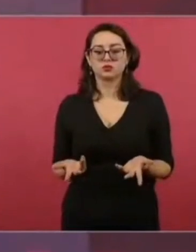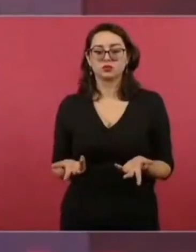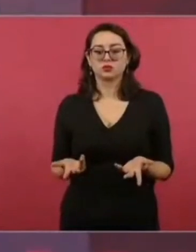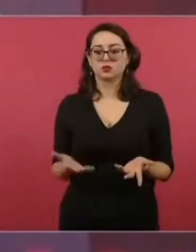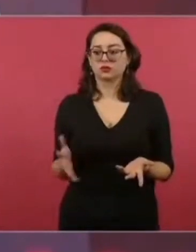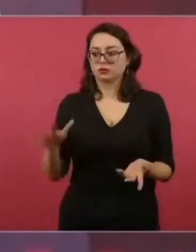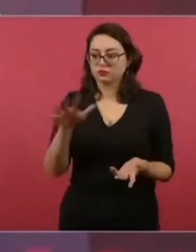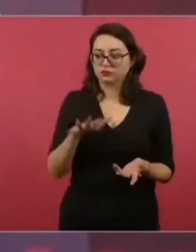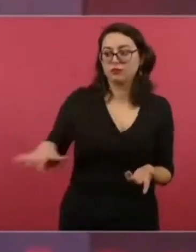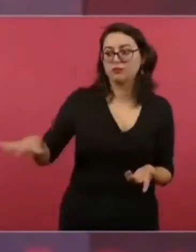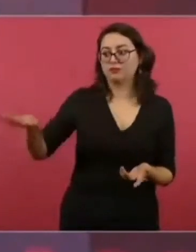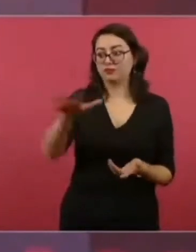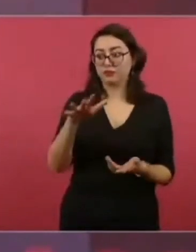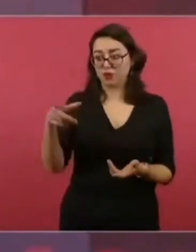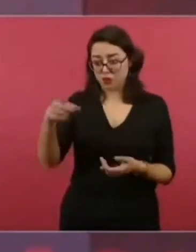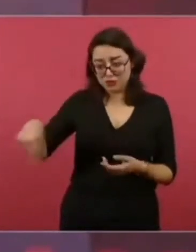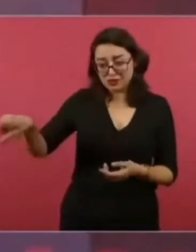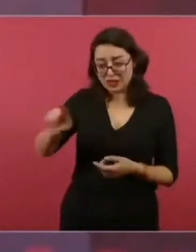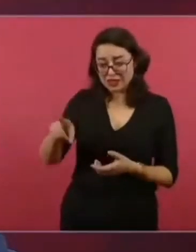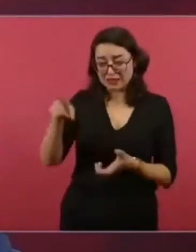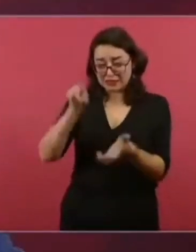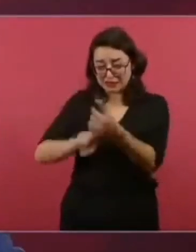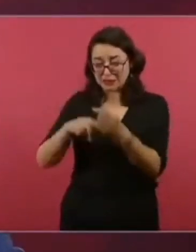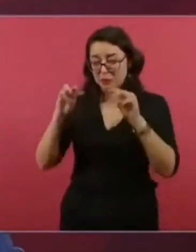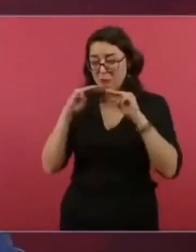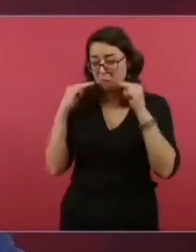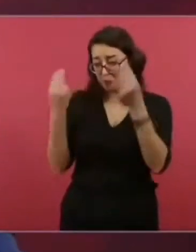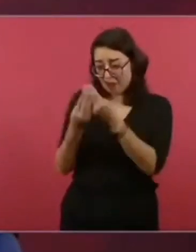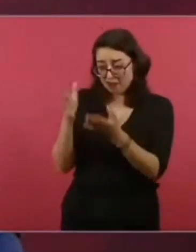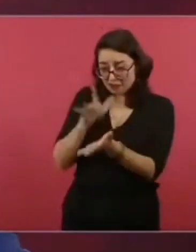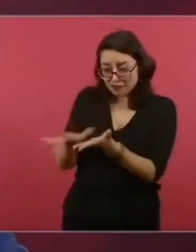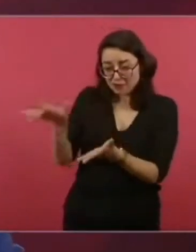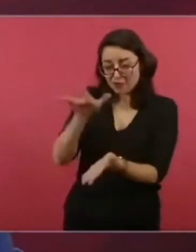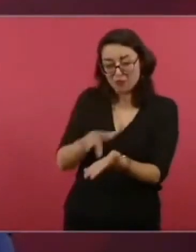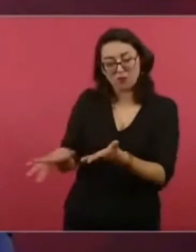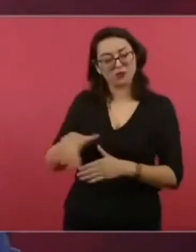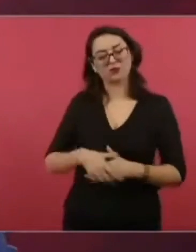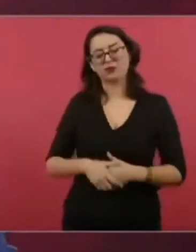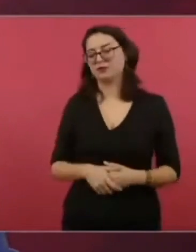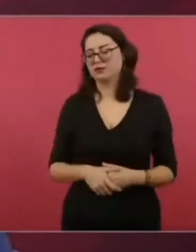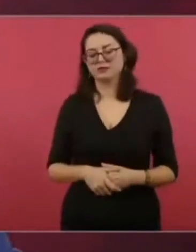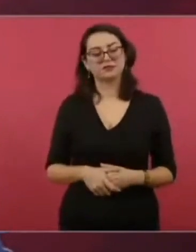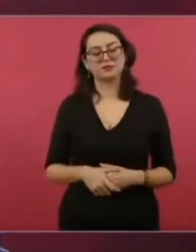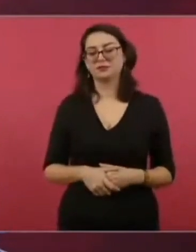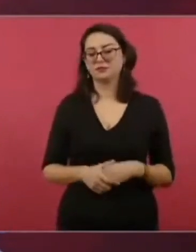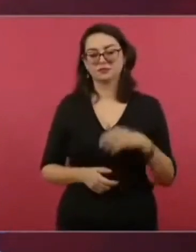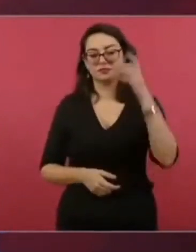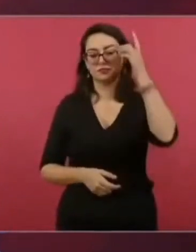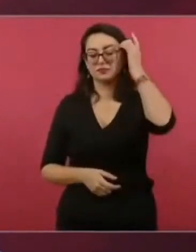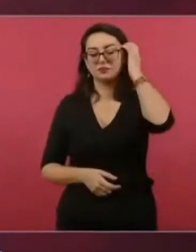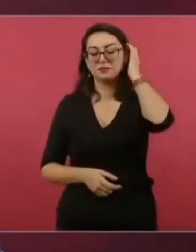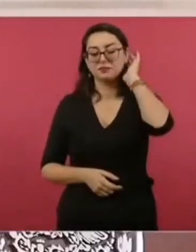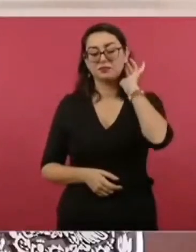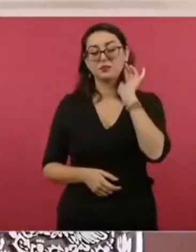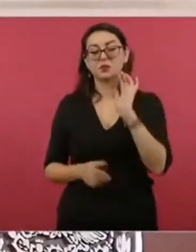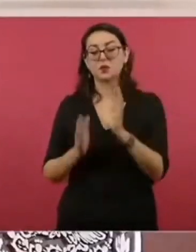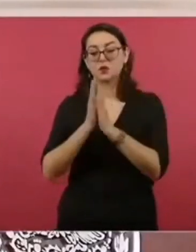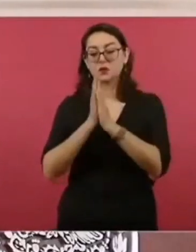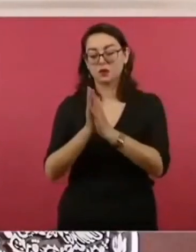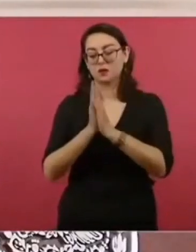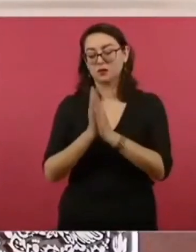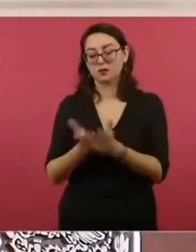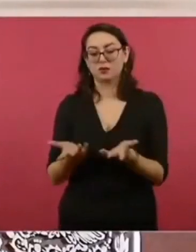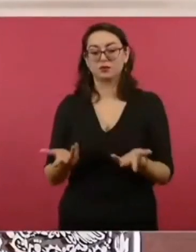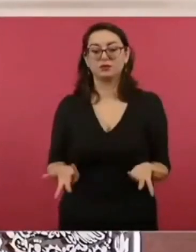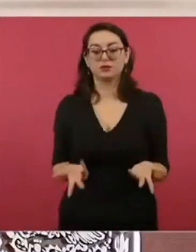esta región y también a la gente pues que vamos a ir dándole solución